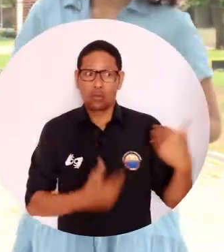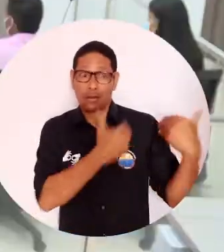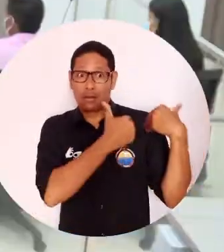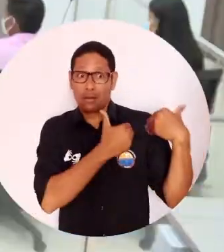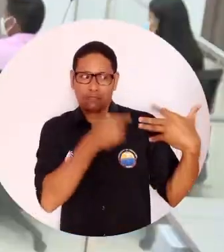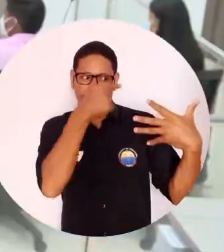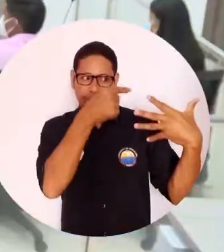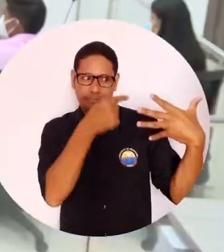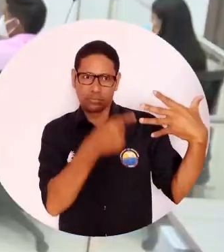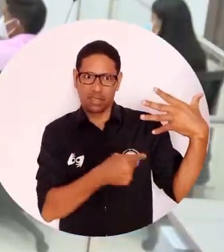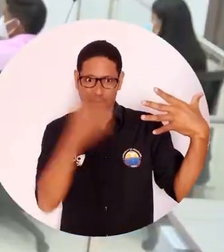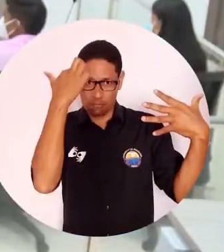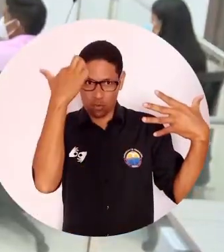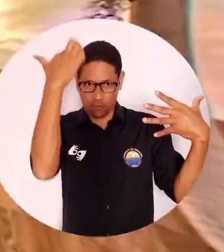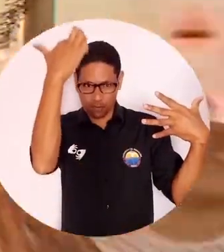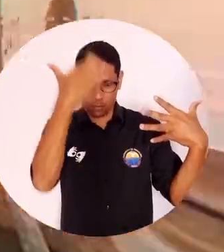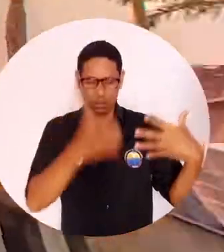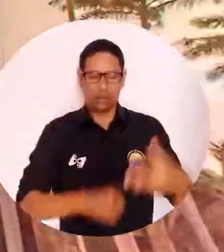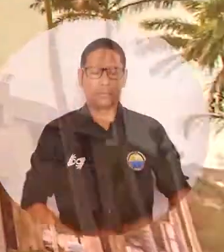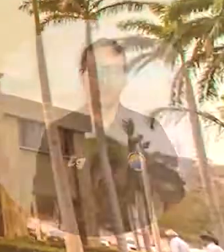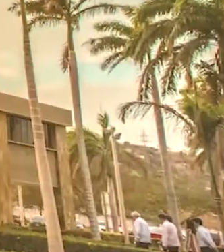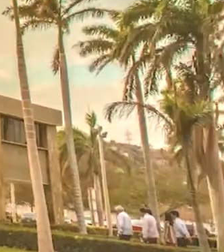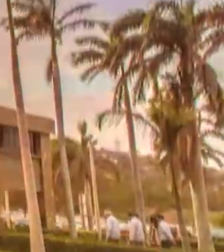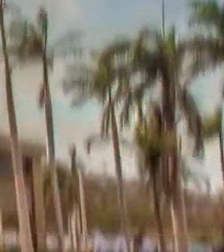ejercicio de sus funciones profesionales.